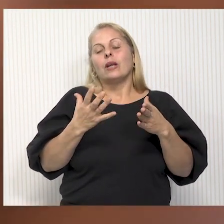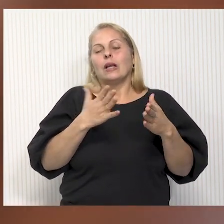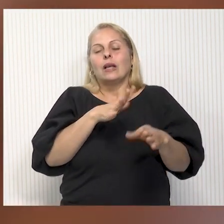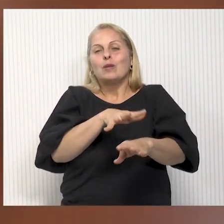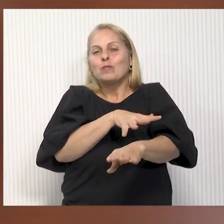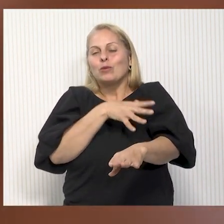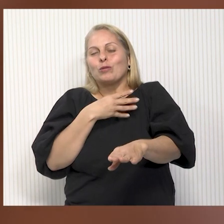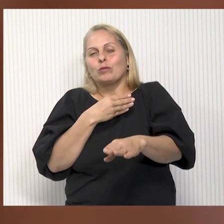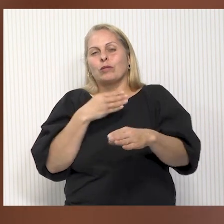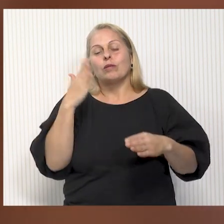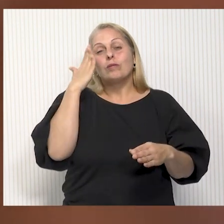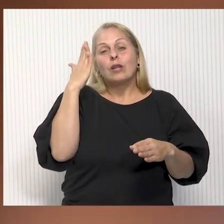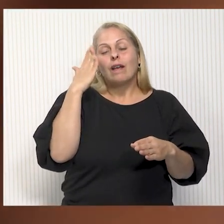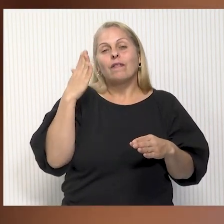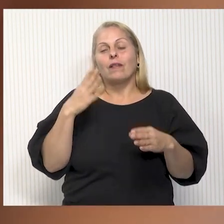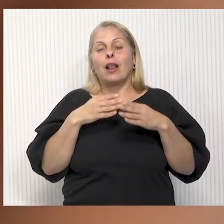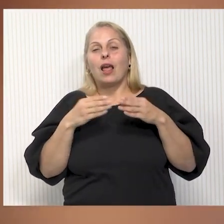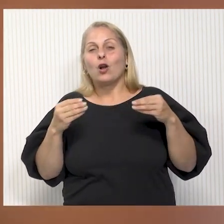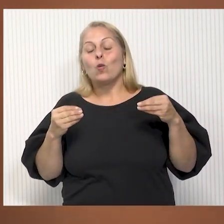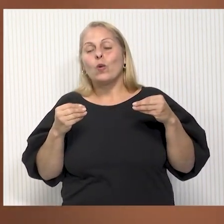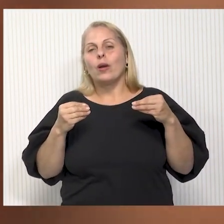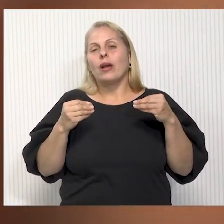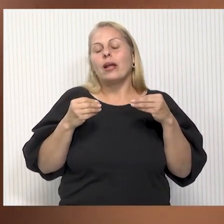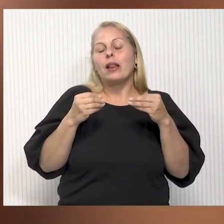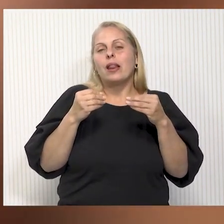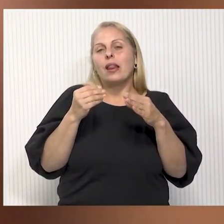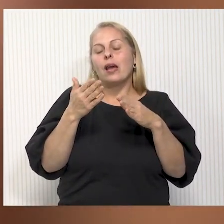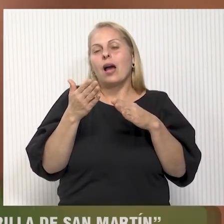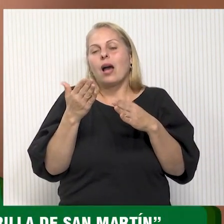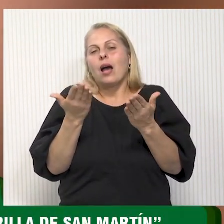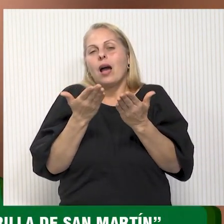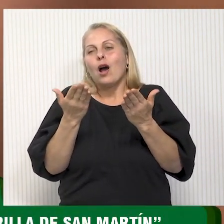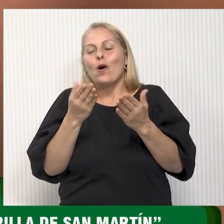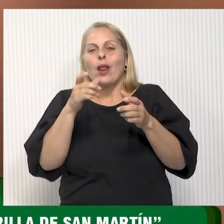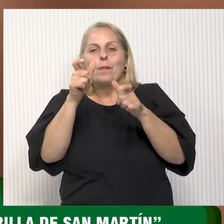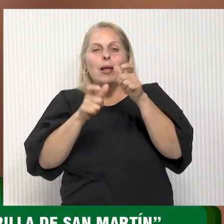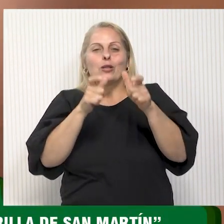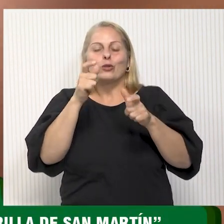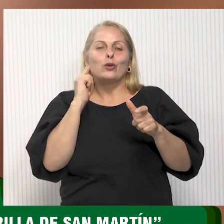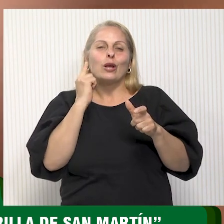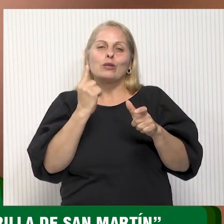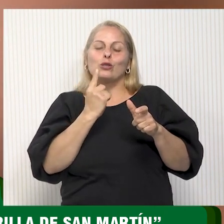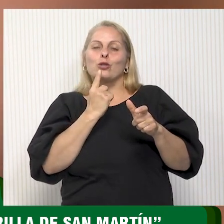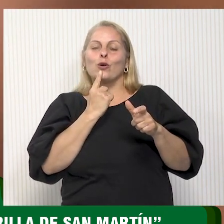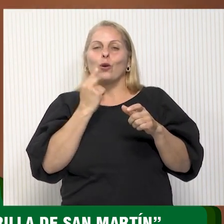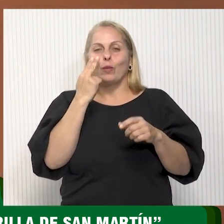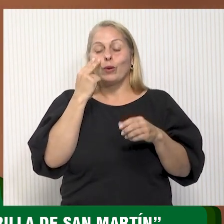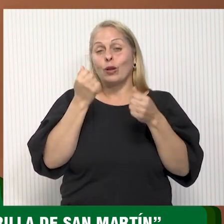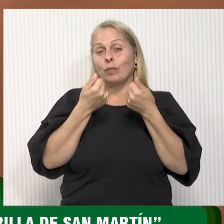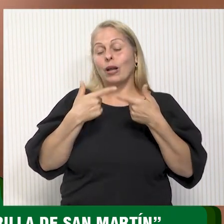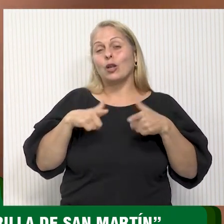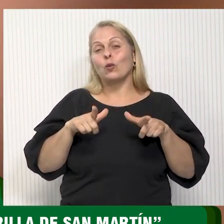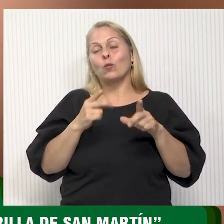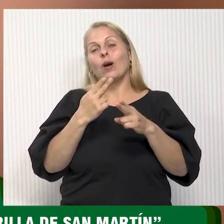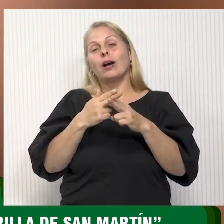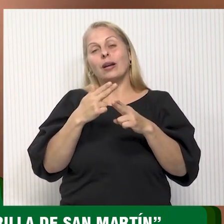grande saber que la querida escuela, ex-escuela de fonobiología, hoy, Escuela de Sordos y Alteraciones del Lenguaje, va a llevar su